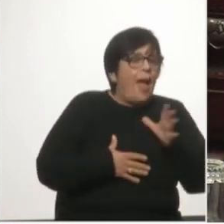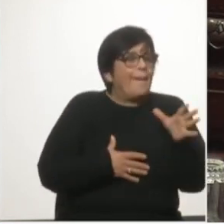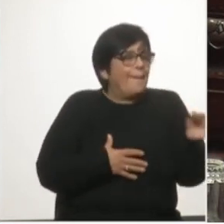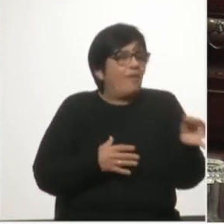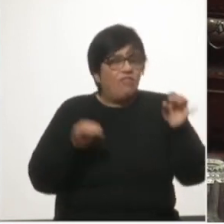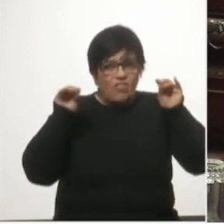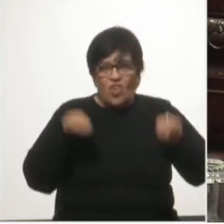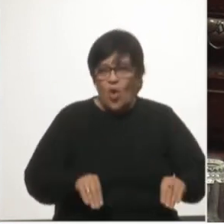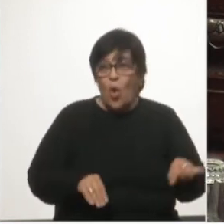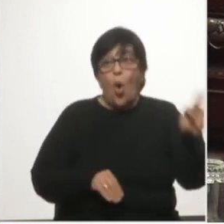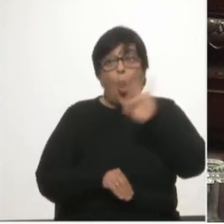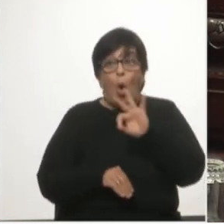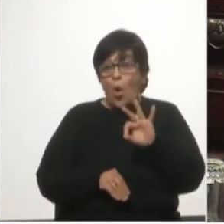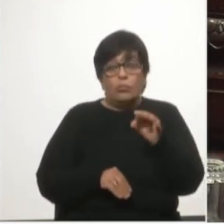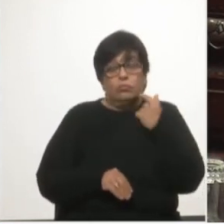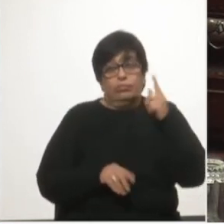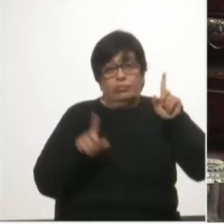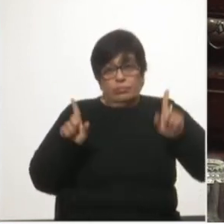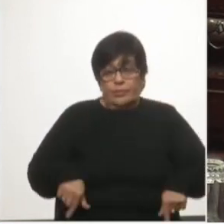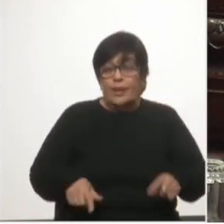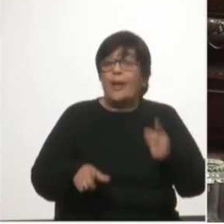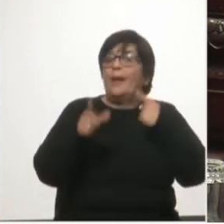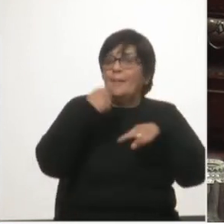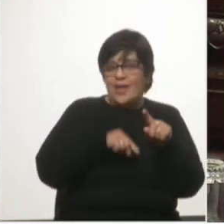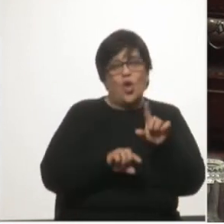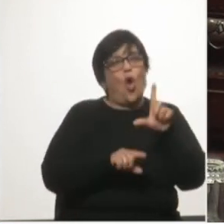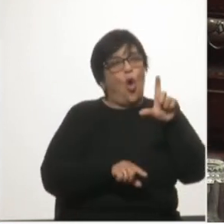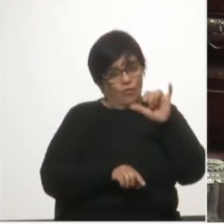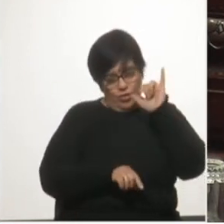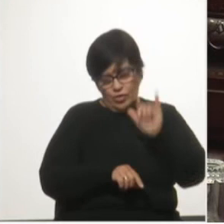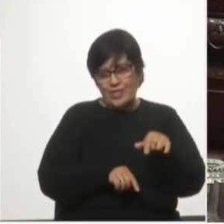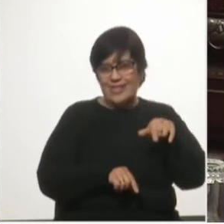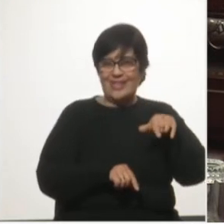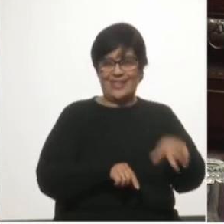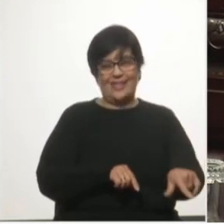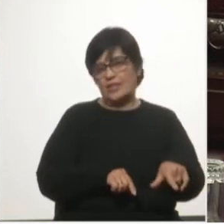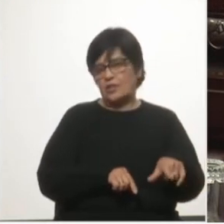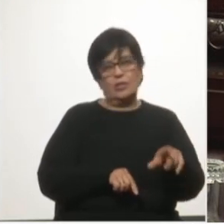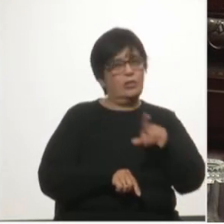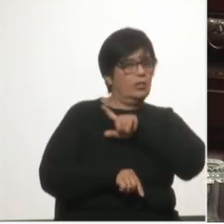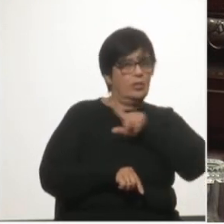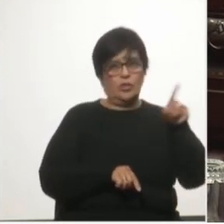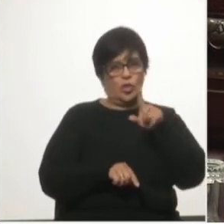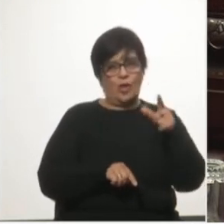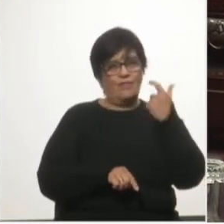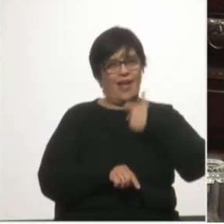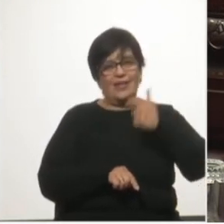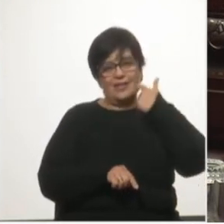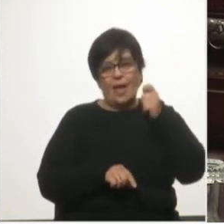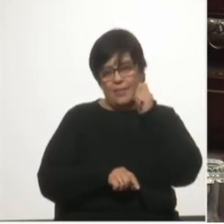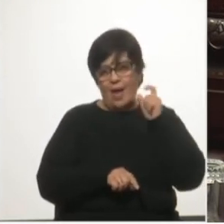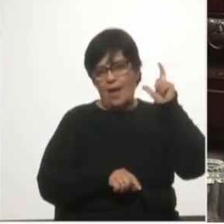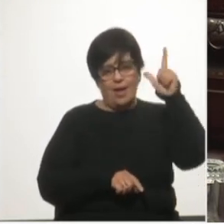simplemente incompetencia pero esto evidentemente para esto no estaban preparados